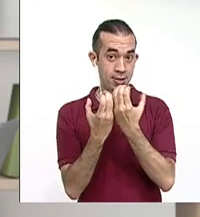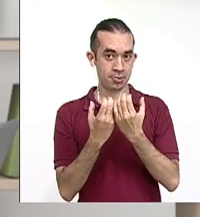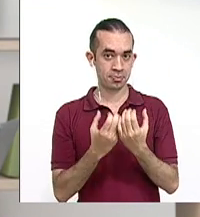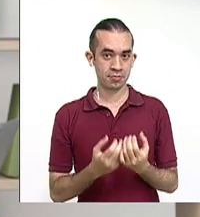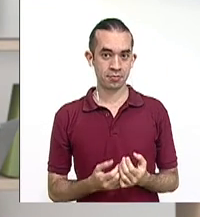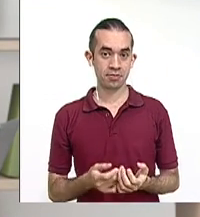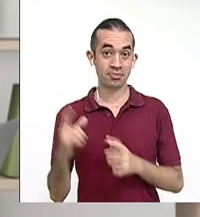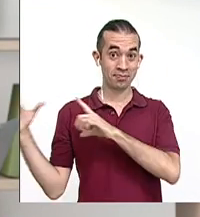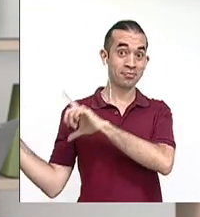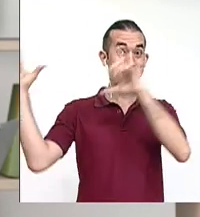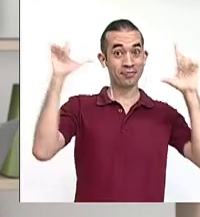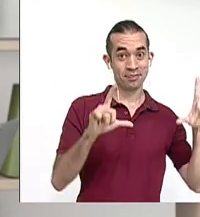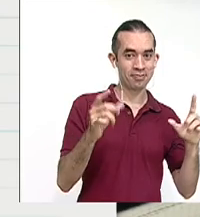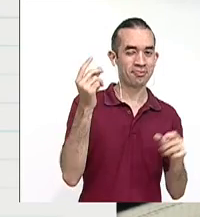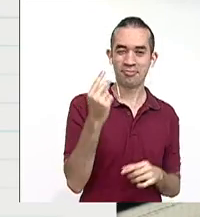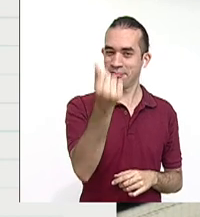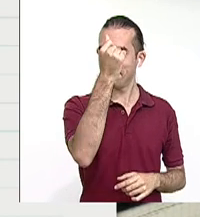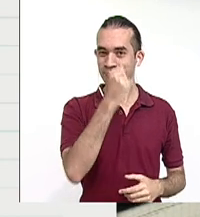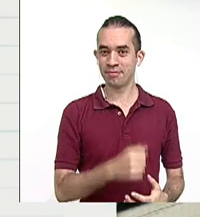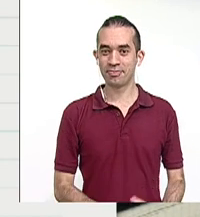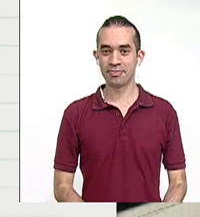Veamos la presentación rápidamente.